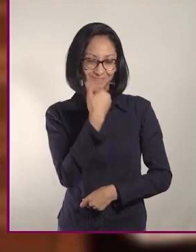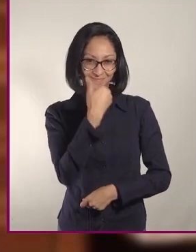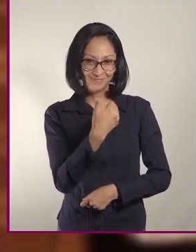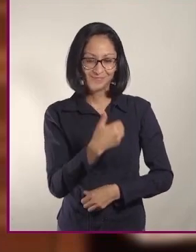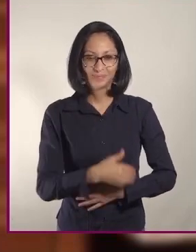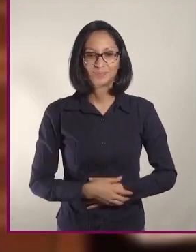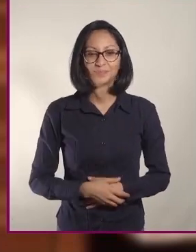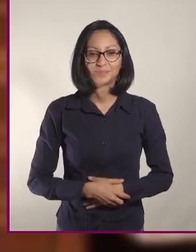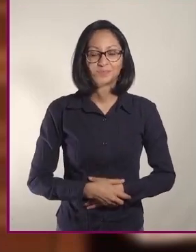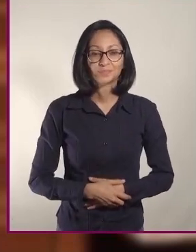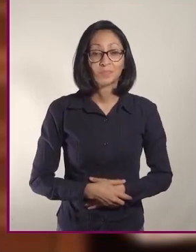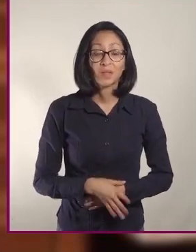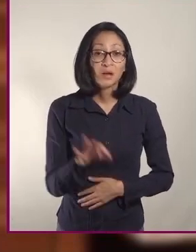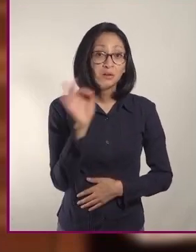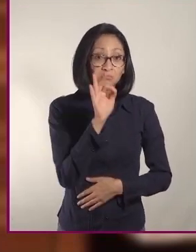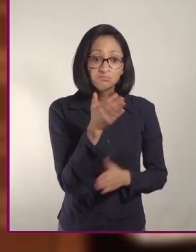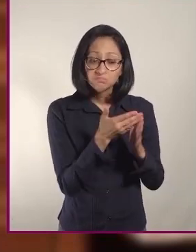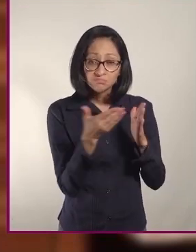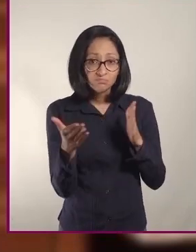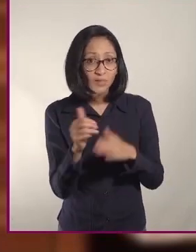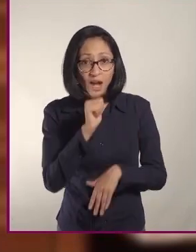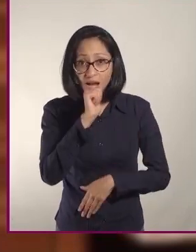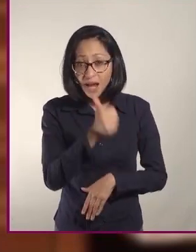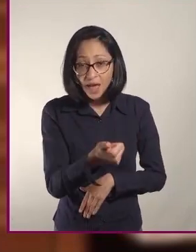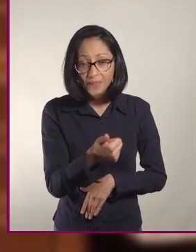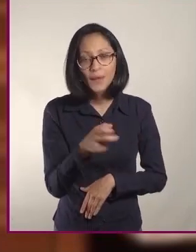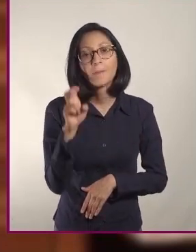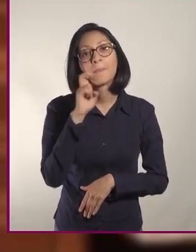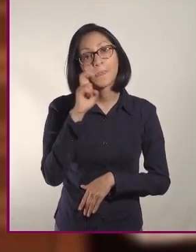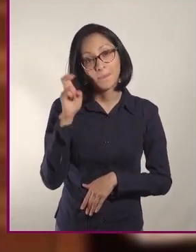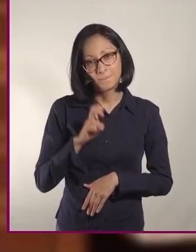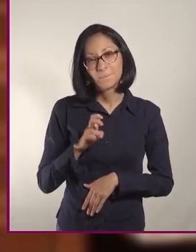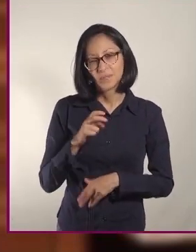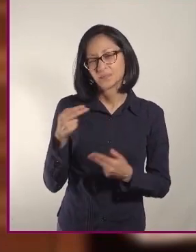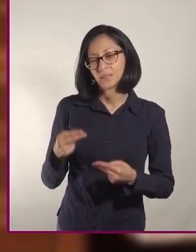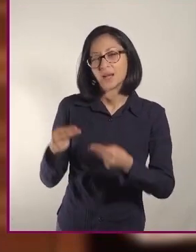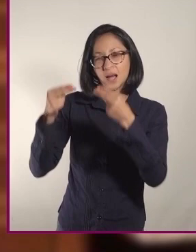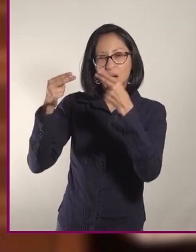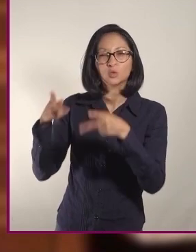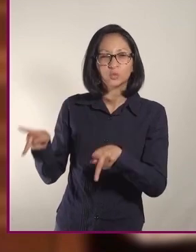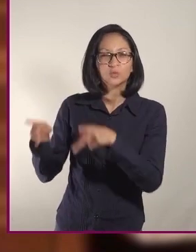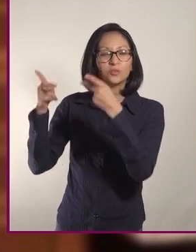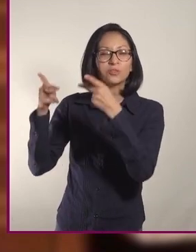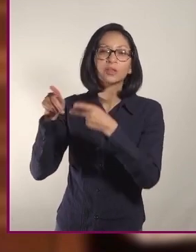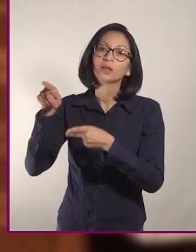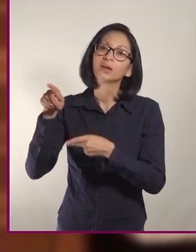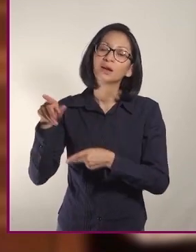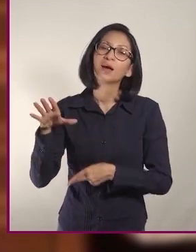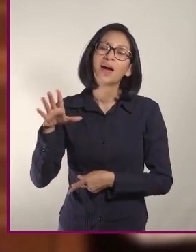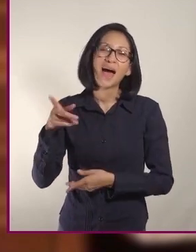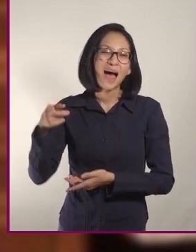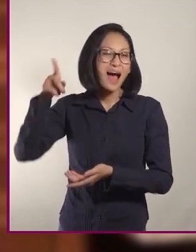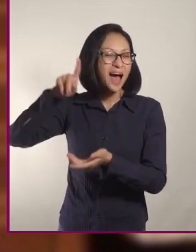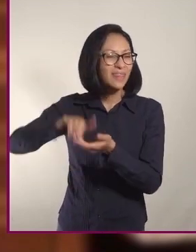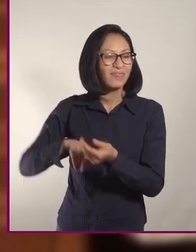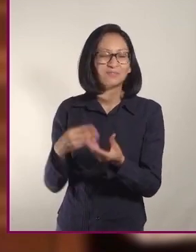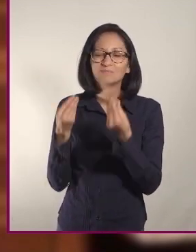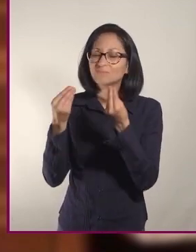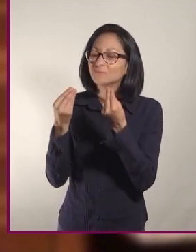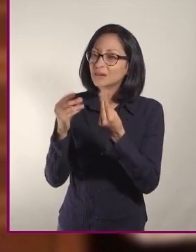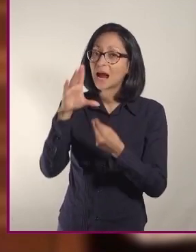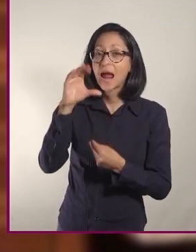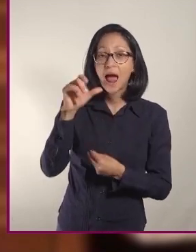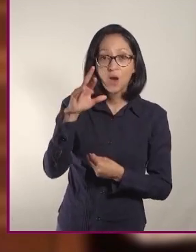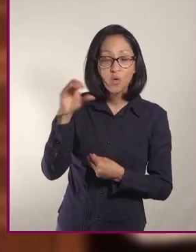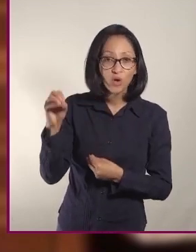Mientras esto no suceda, es importante decir que las pizzas industrializadas y comerciales son una fuente hipercalórica y poco